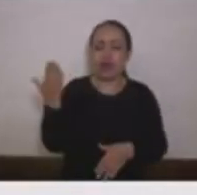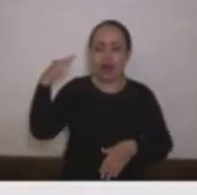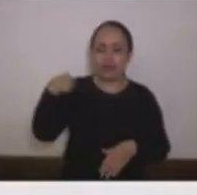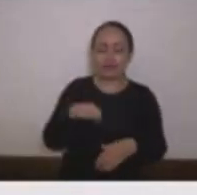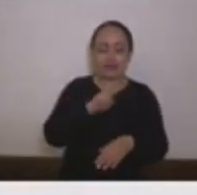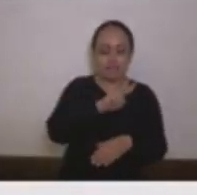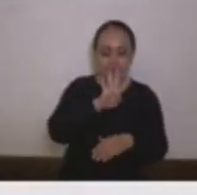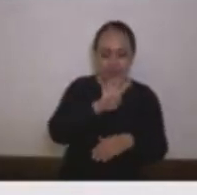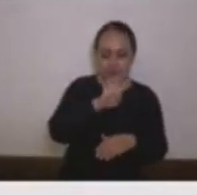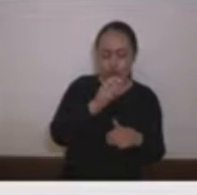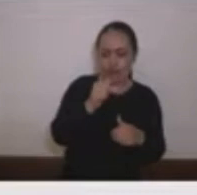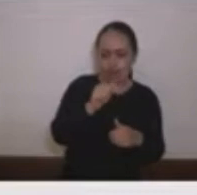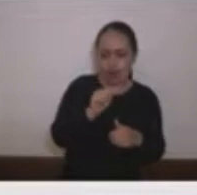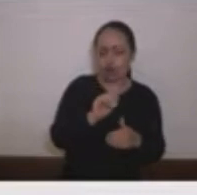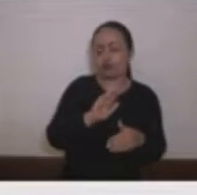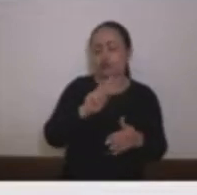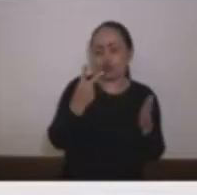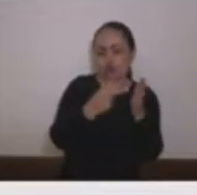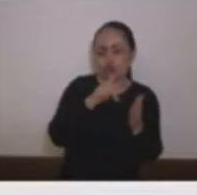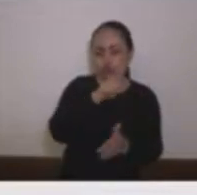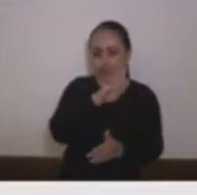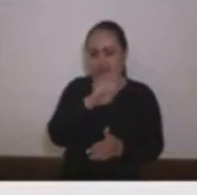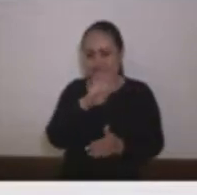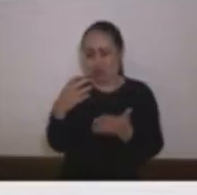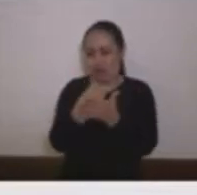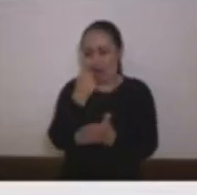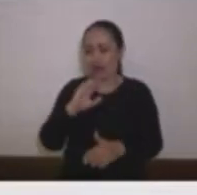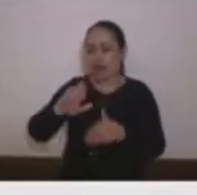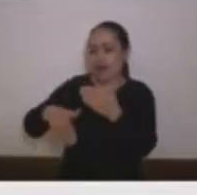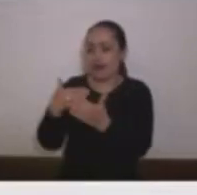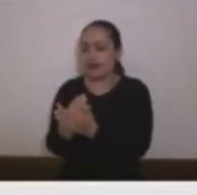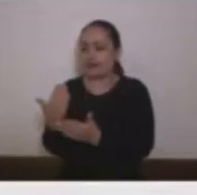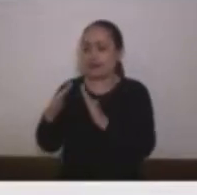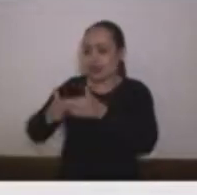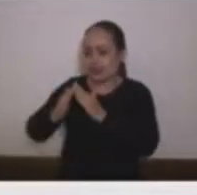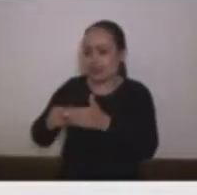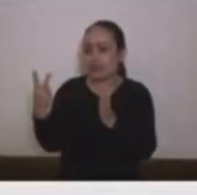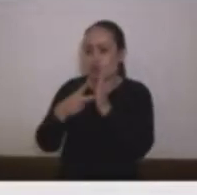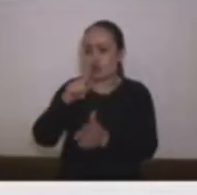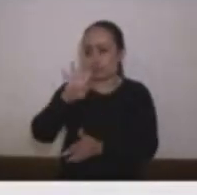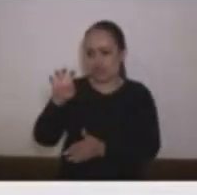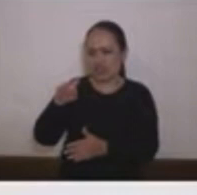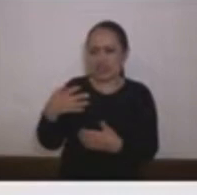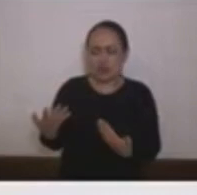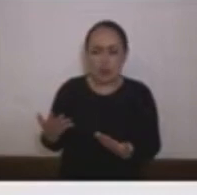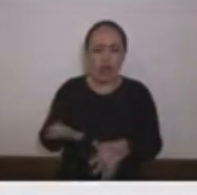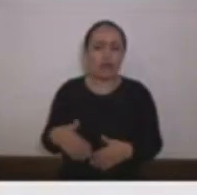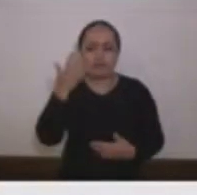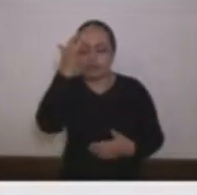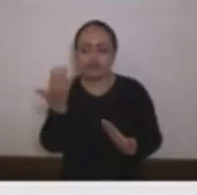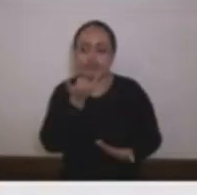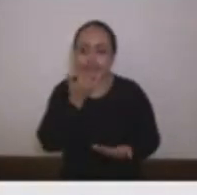hasta el 31 de diciembre del 2019 quiero preguntarle quién le ofreció o le propuso a usted llegar a ser Contralor